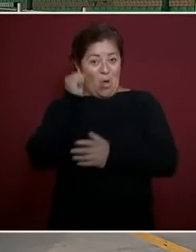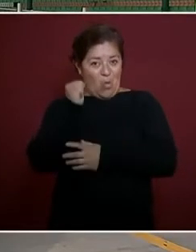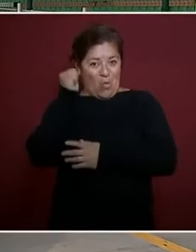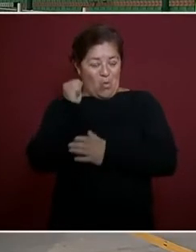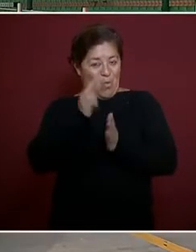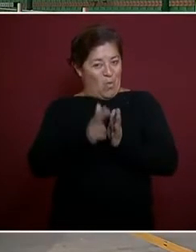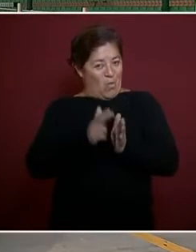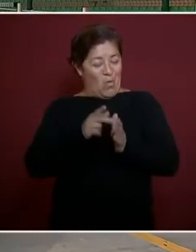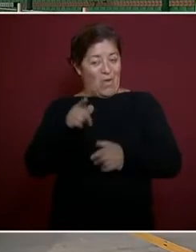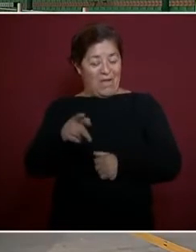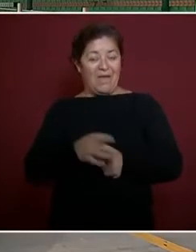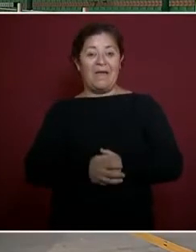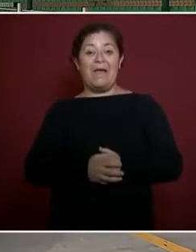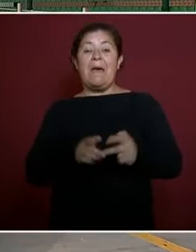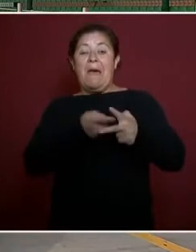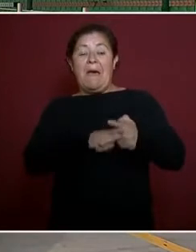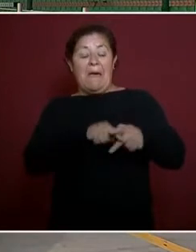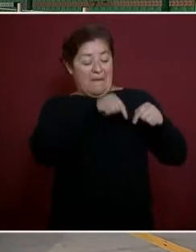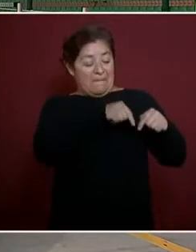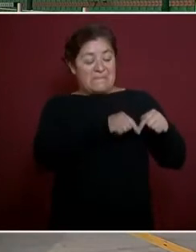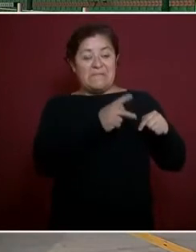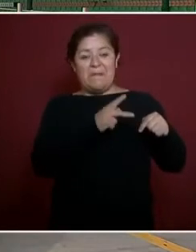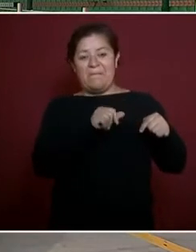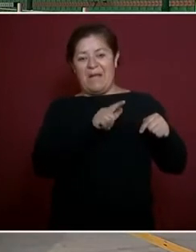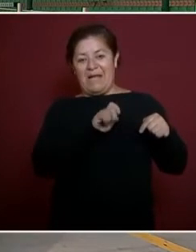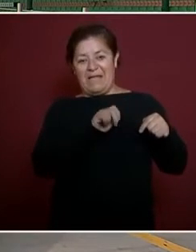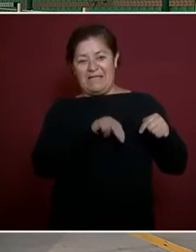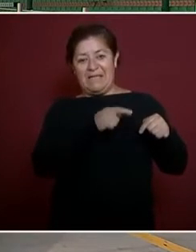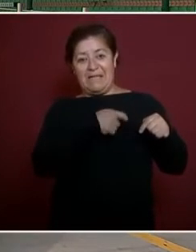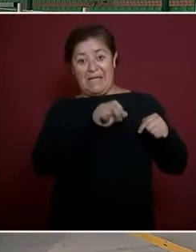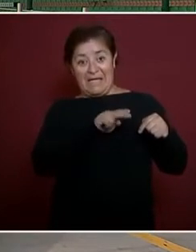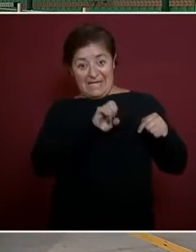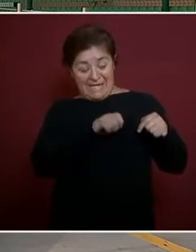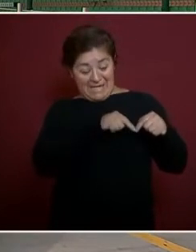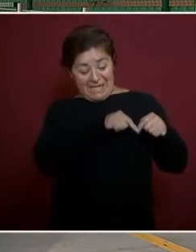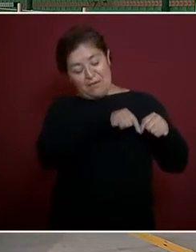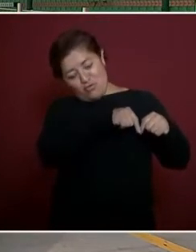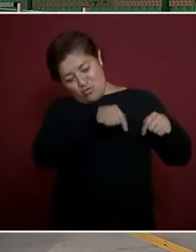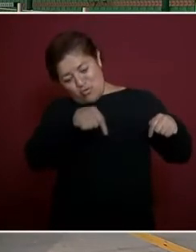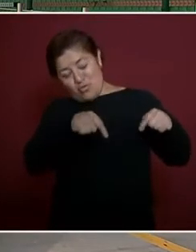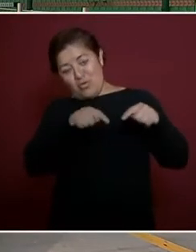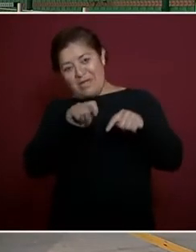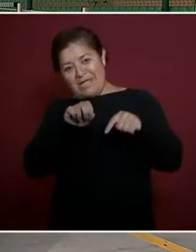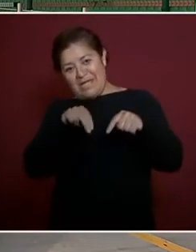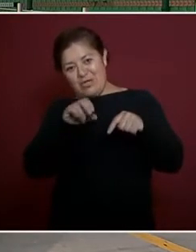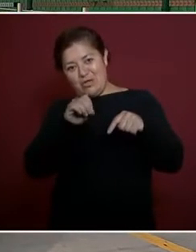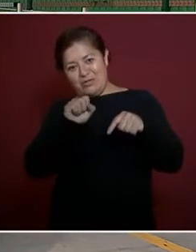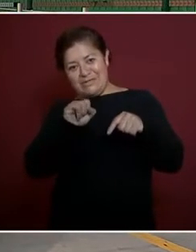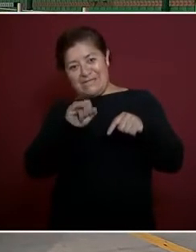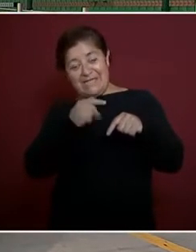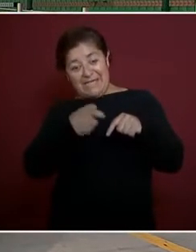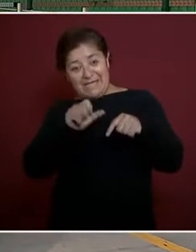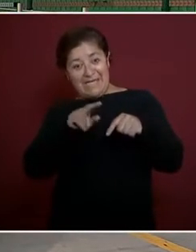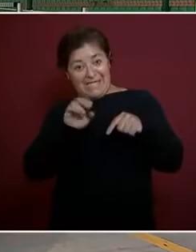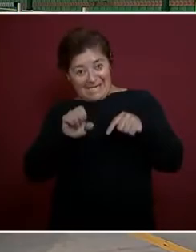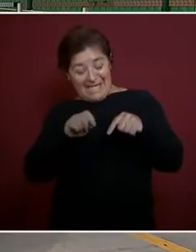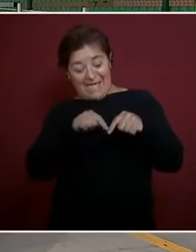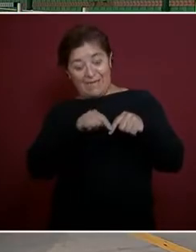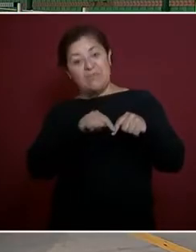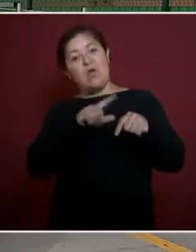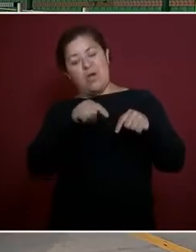empieza en Palenque, pasa a Tenosique, luego se va